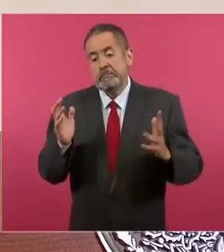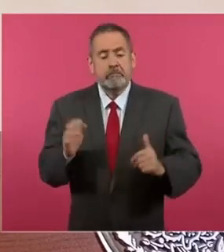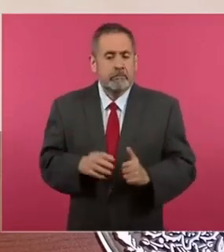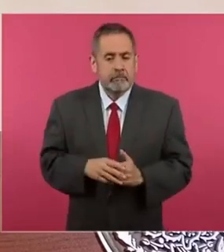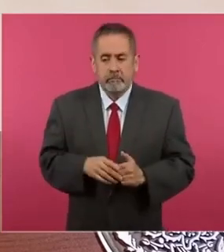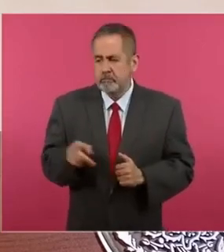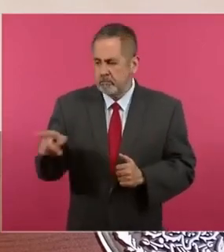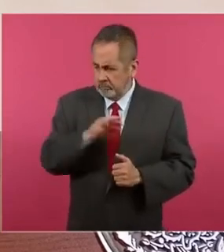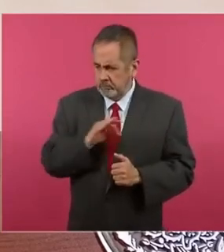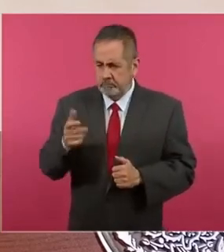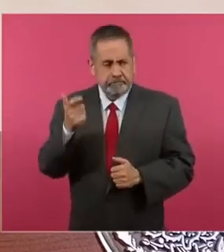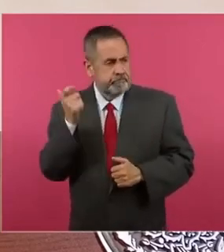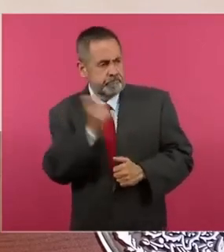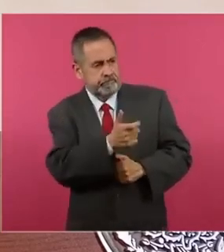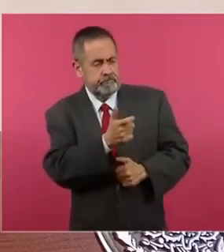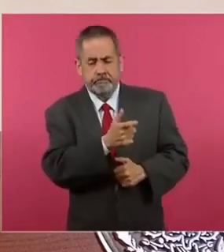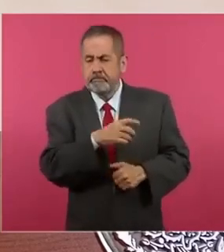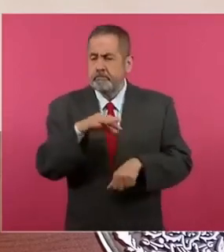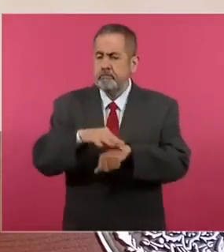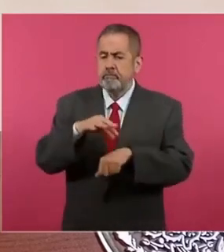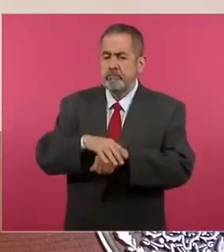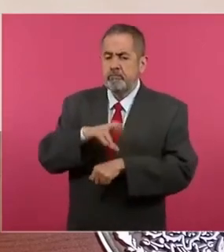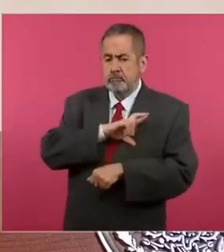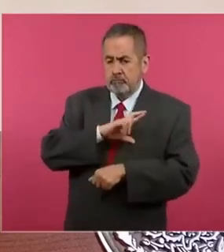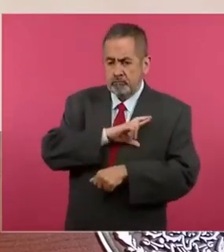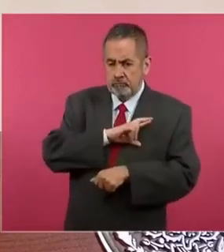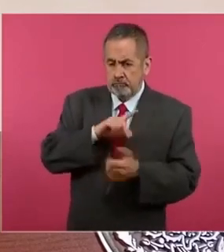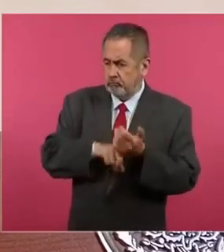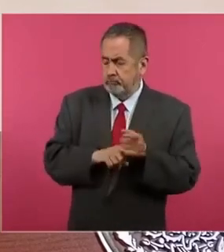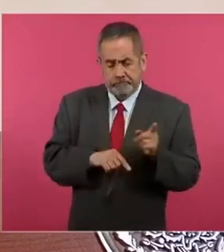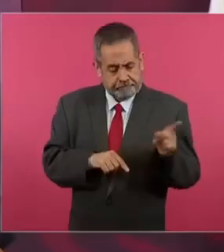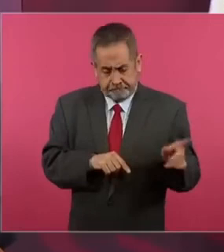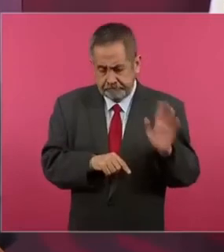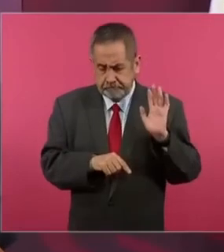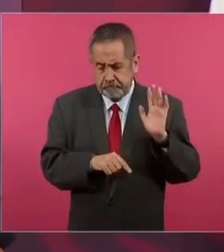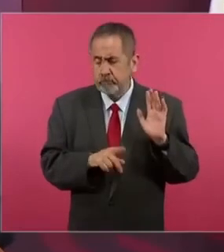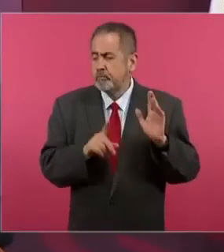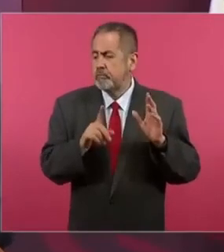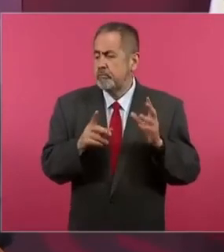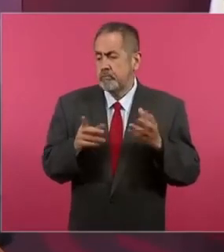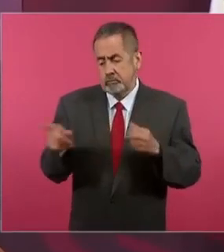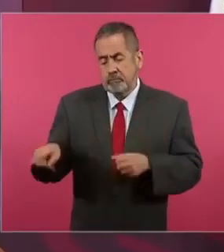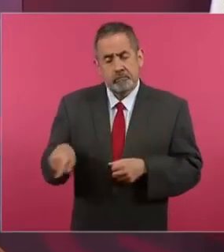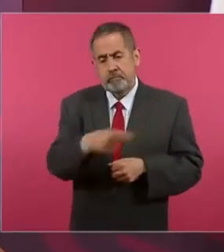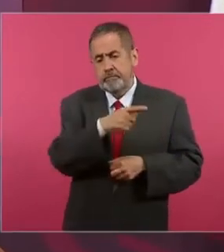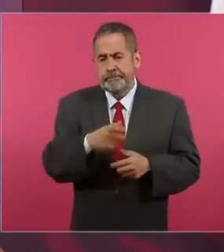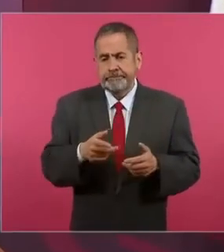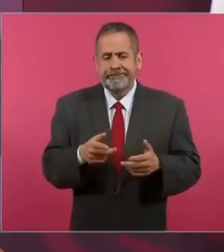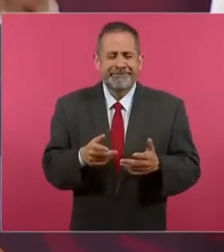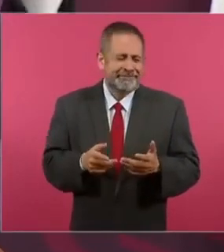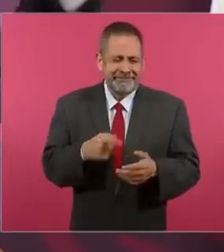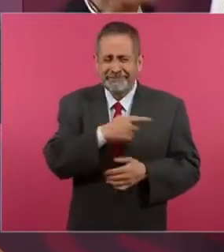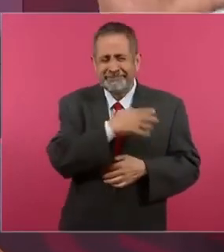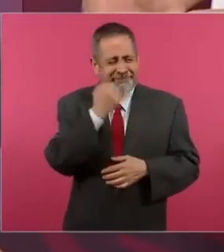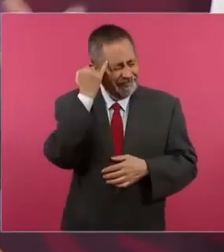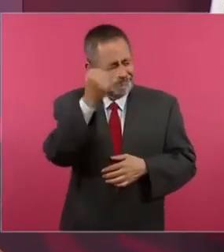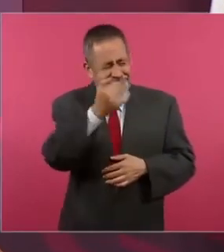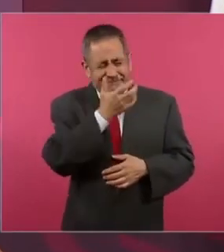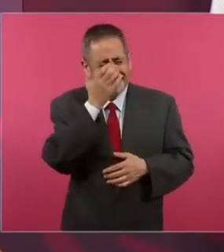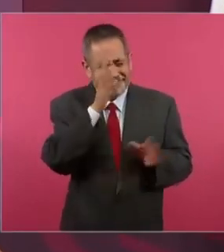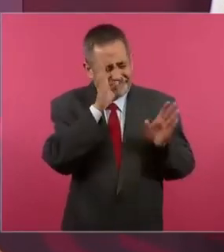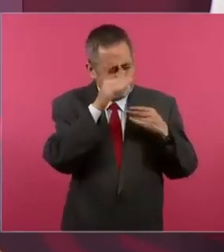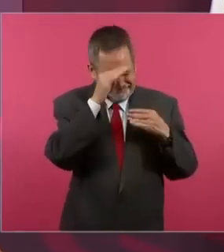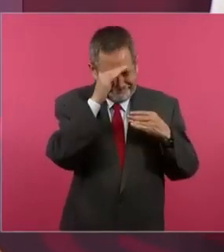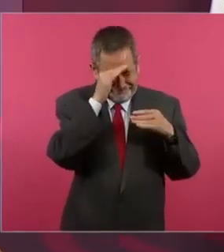particular o ir a una clínica privada. Ese es el ideal conservador.